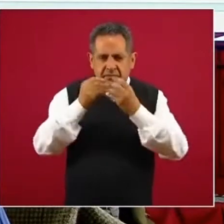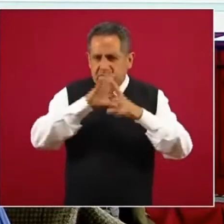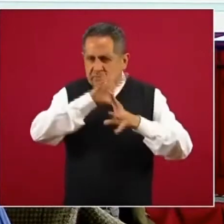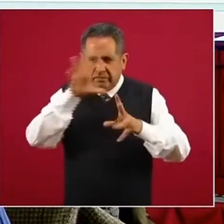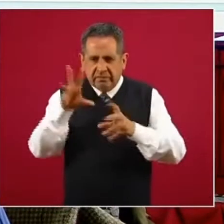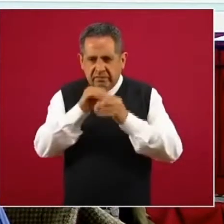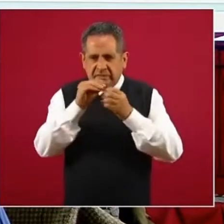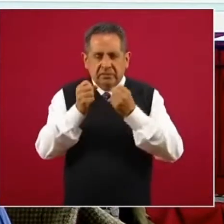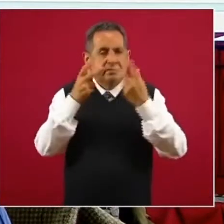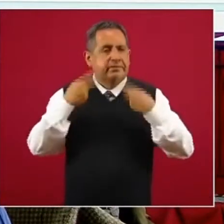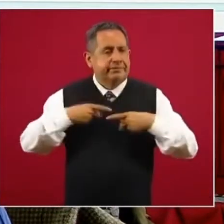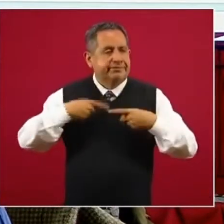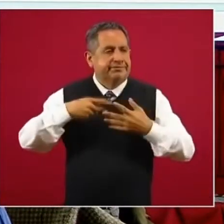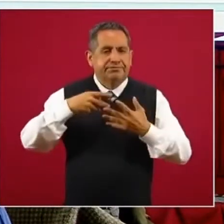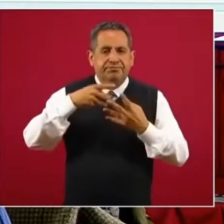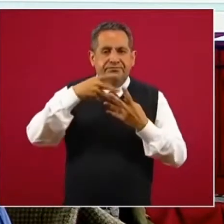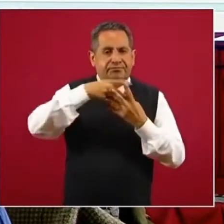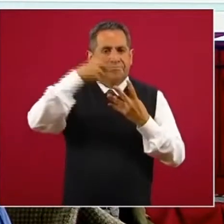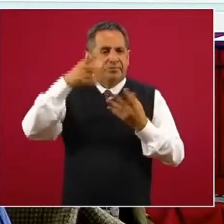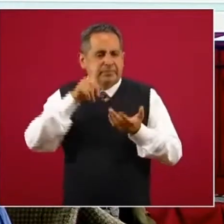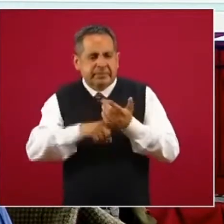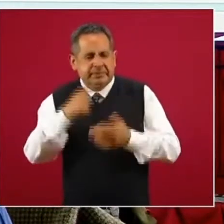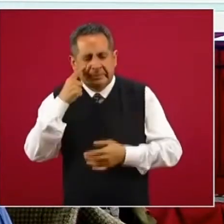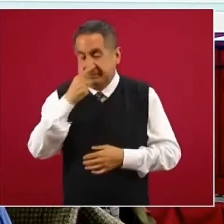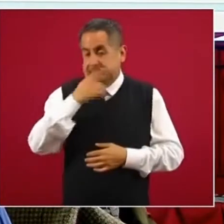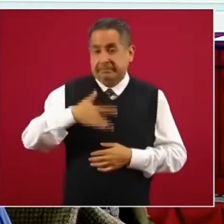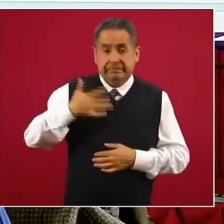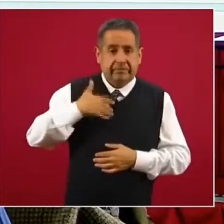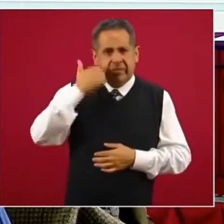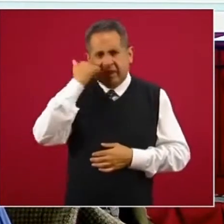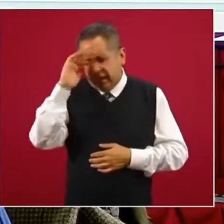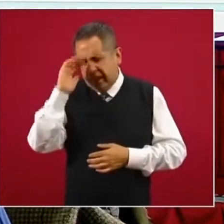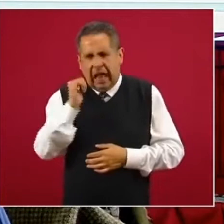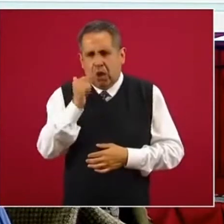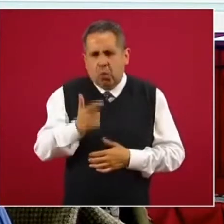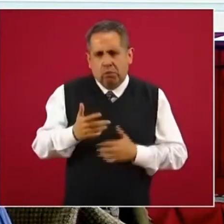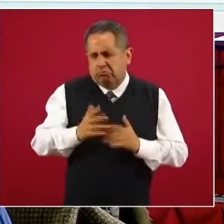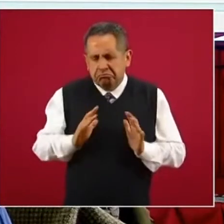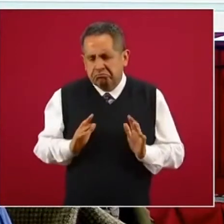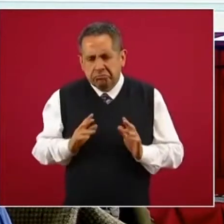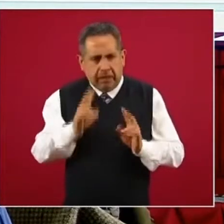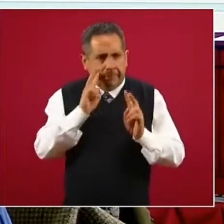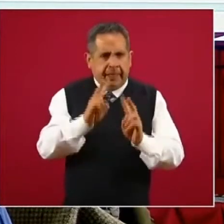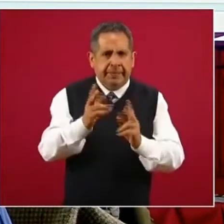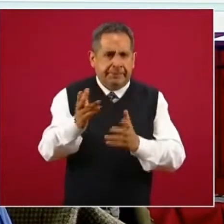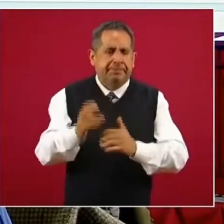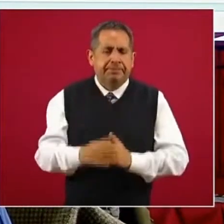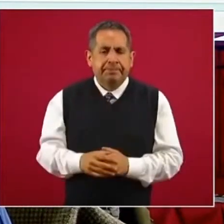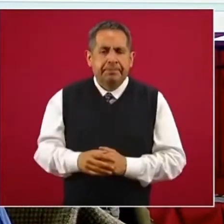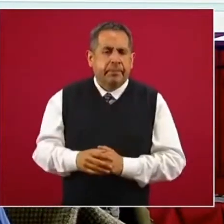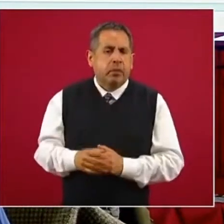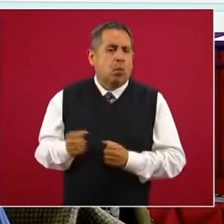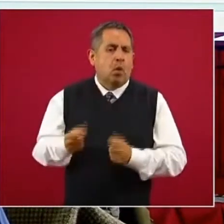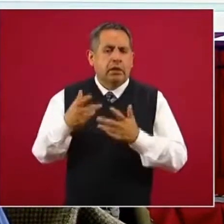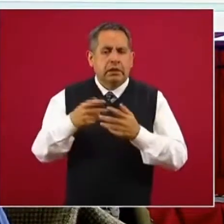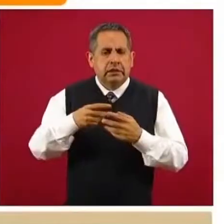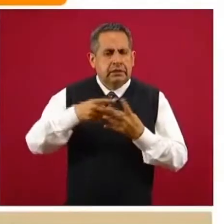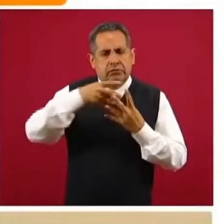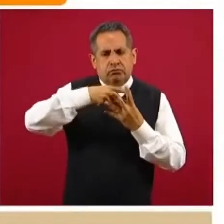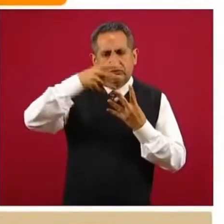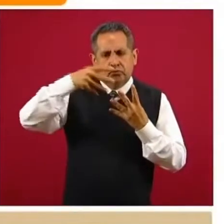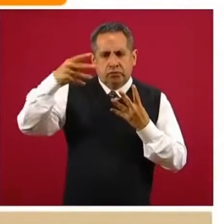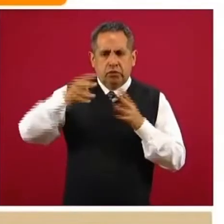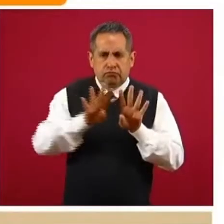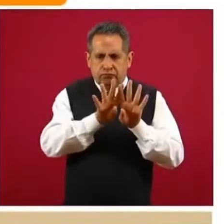signos y síntomas de la enfermedad, independientemente del resultado. Ahí podemos ver graficada en las